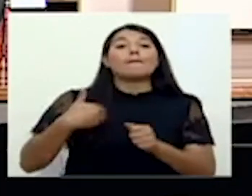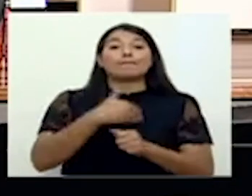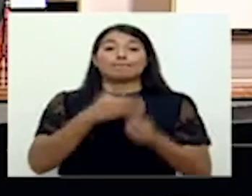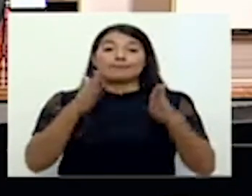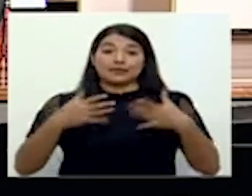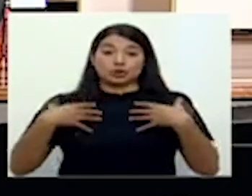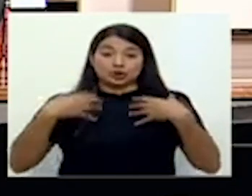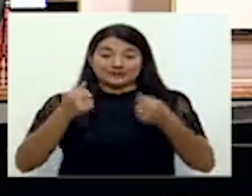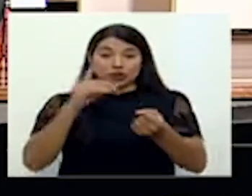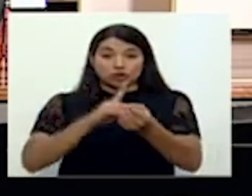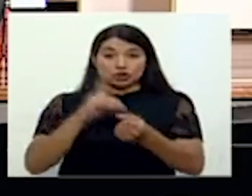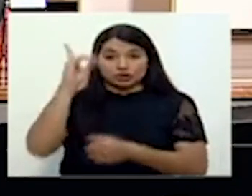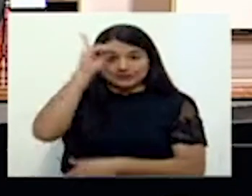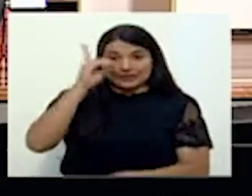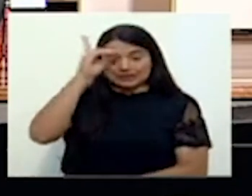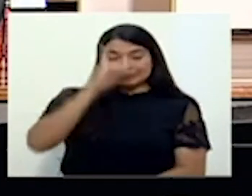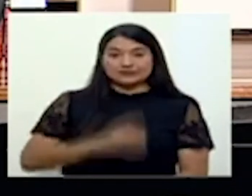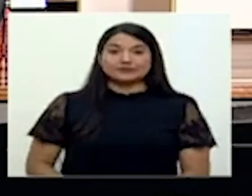el doctor Daniel Salas.